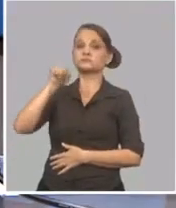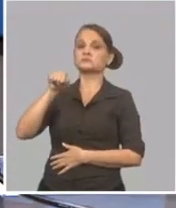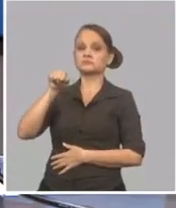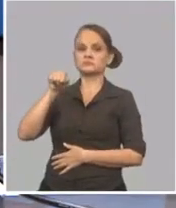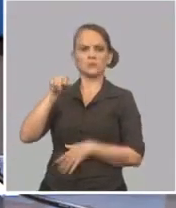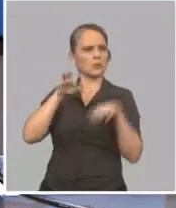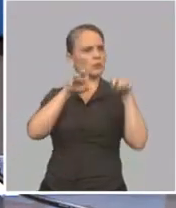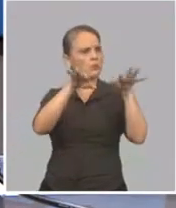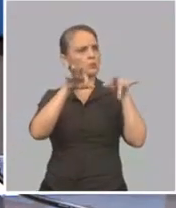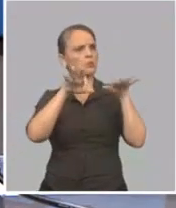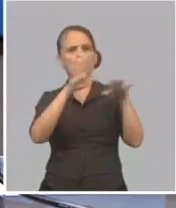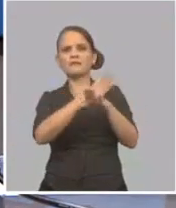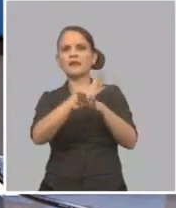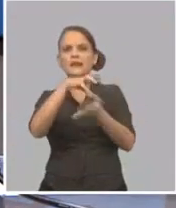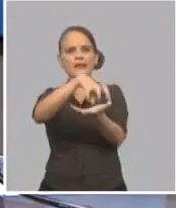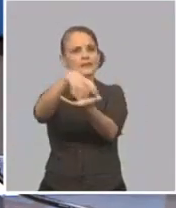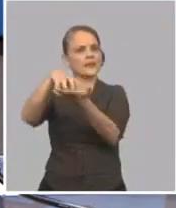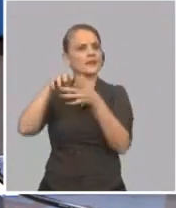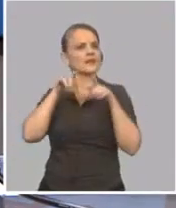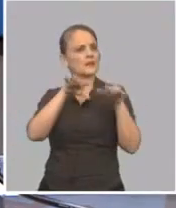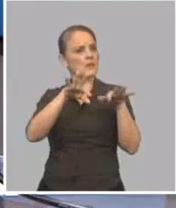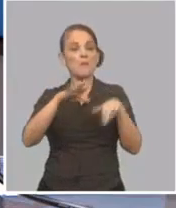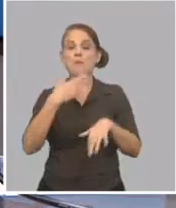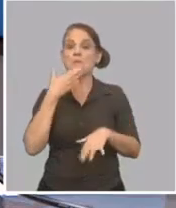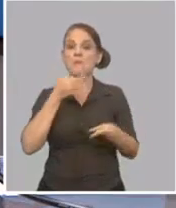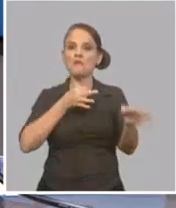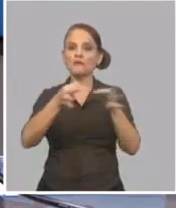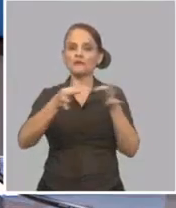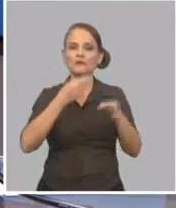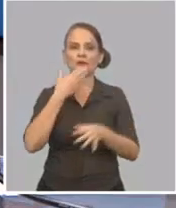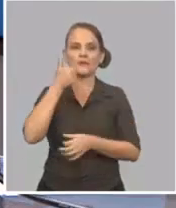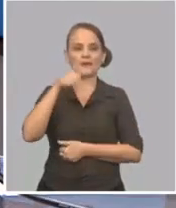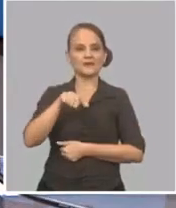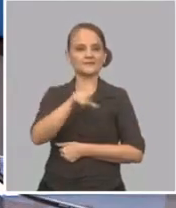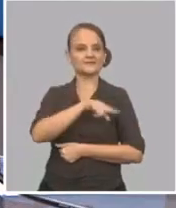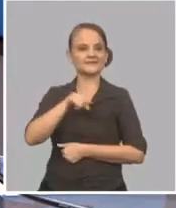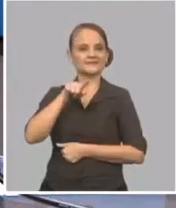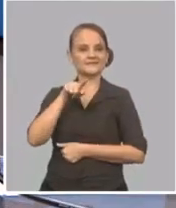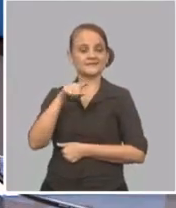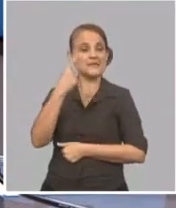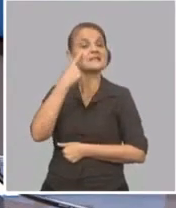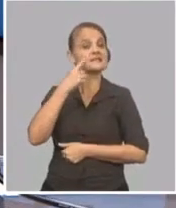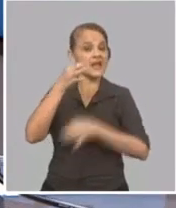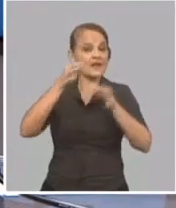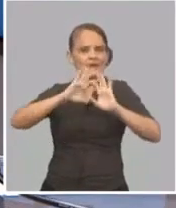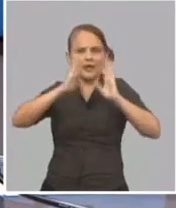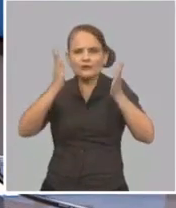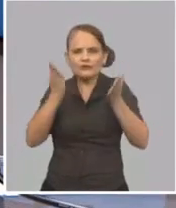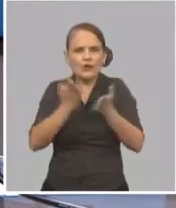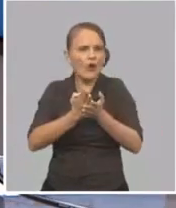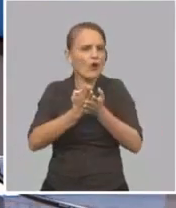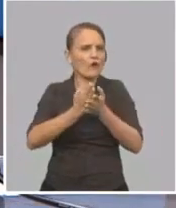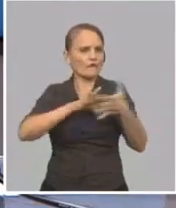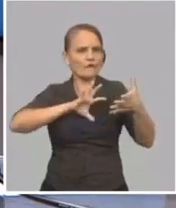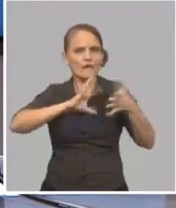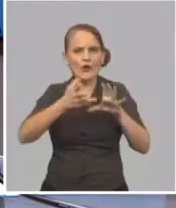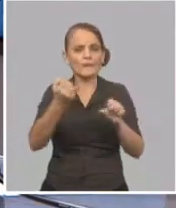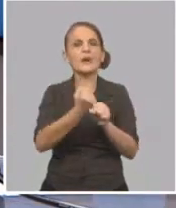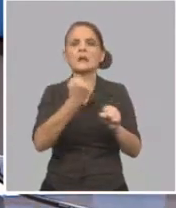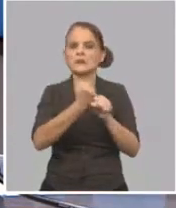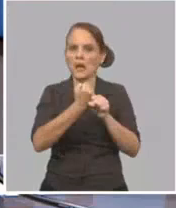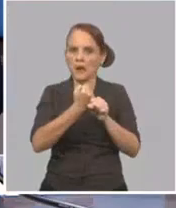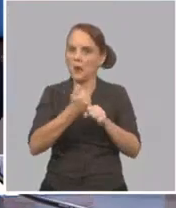comportamiento, que ha demostrado que los protocolos que hemos aplicado son positivos,